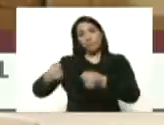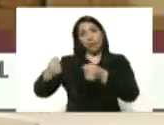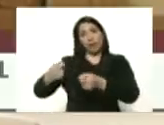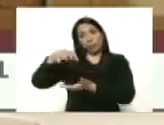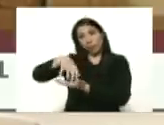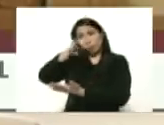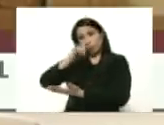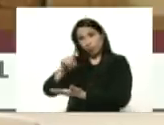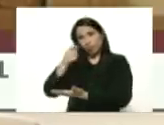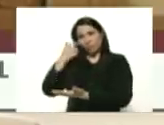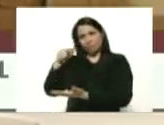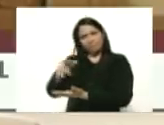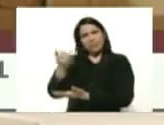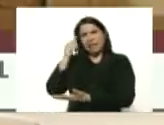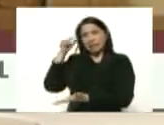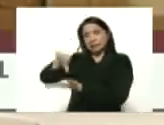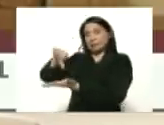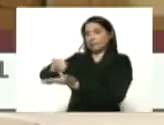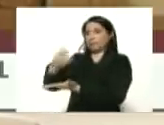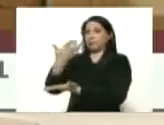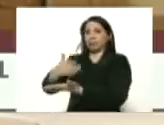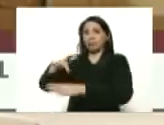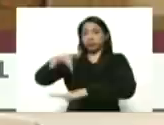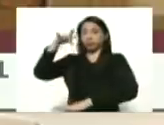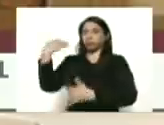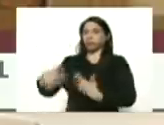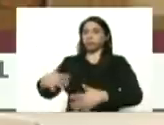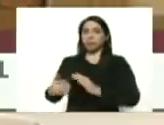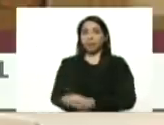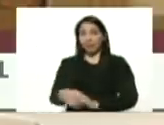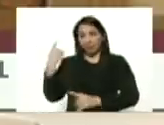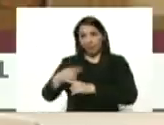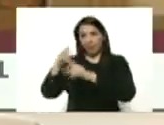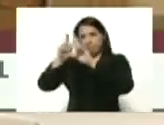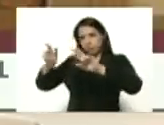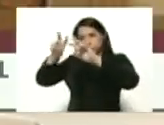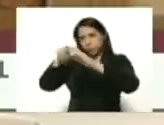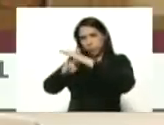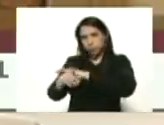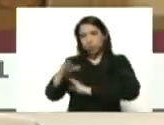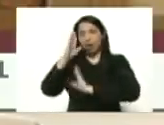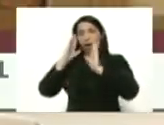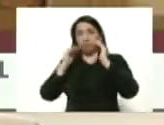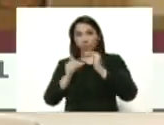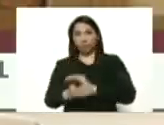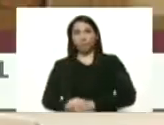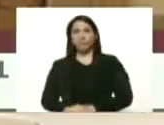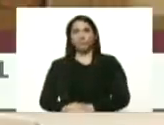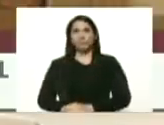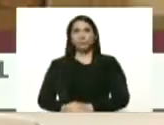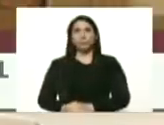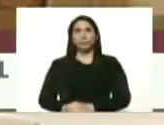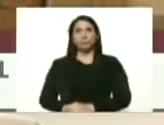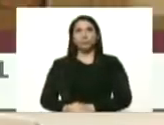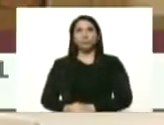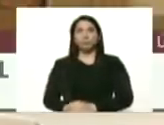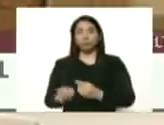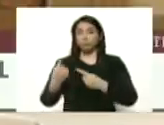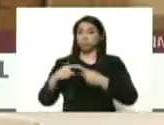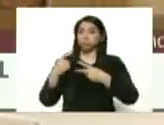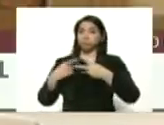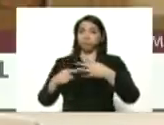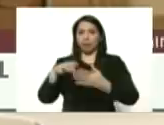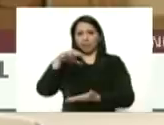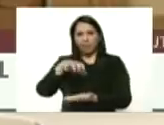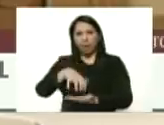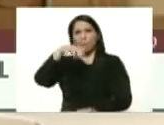Zulia es un foco que va a ser de seguimiento y de atención y bueno en otros casos en